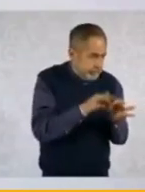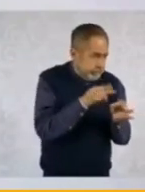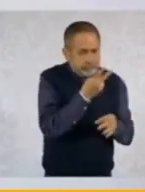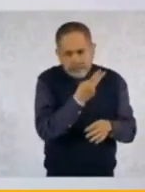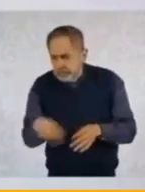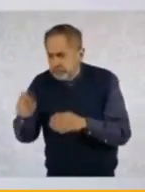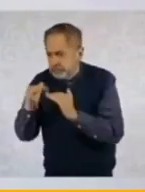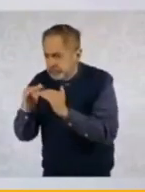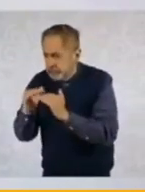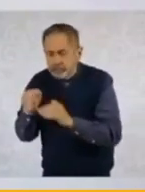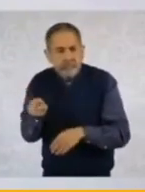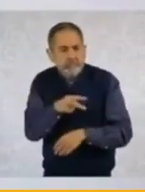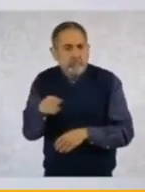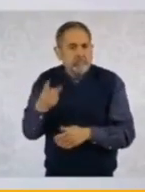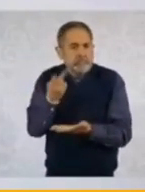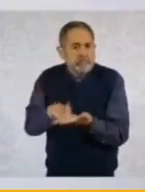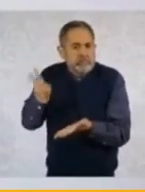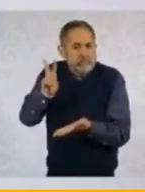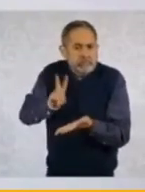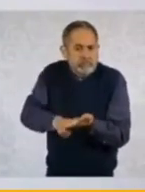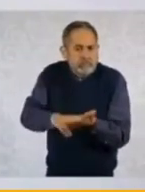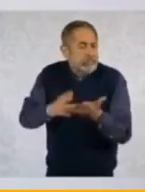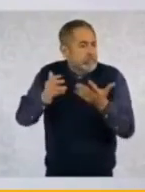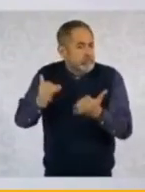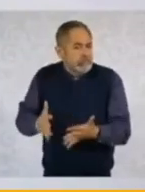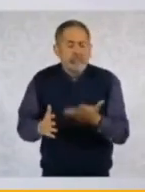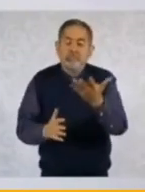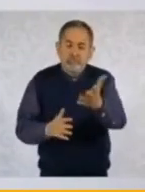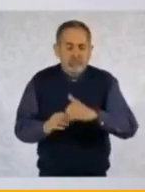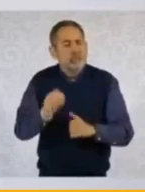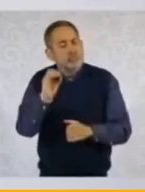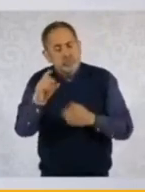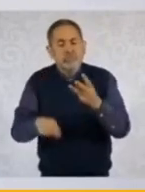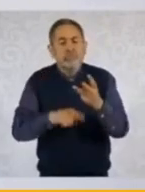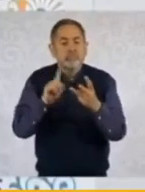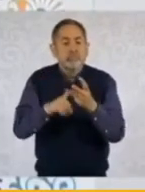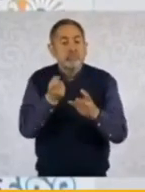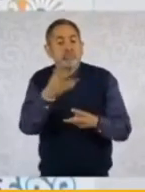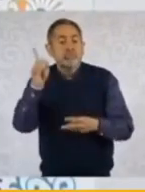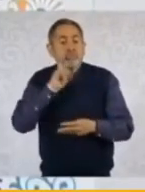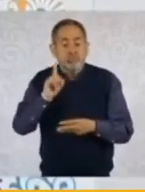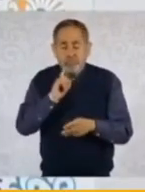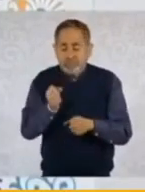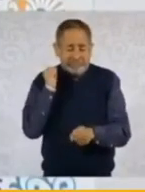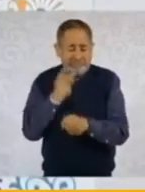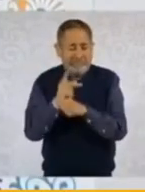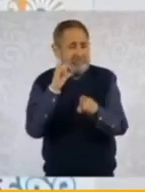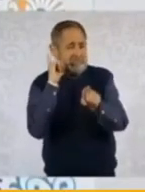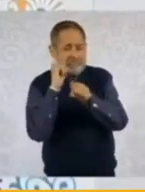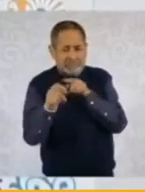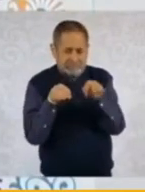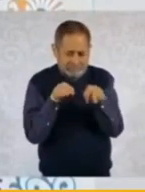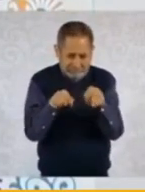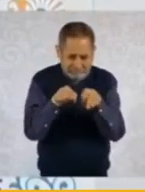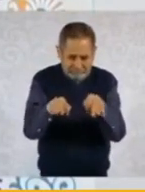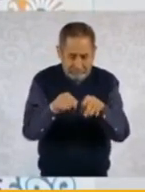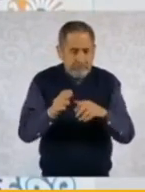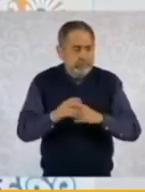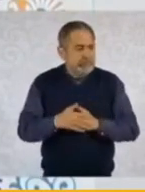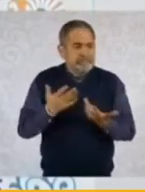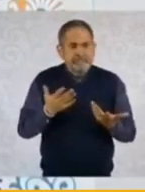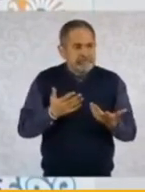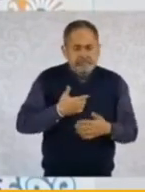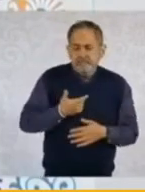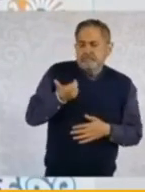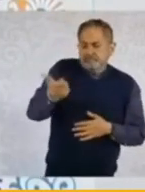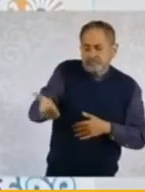O, en otro caso, las mujeres que salen a trabajar y que contratan